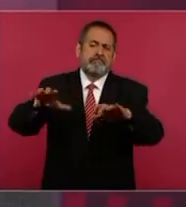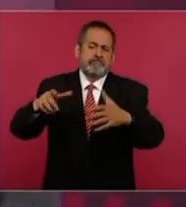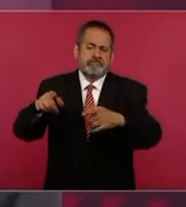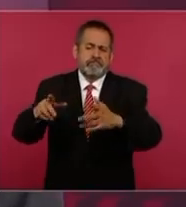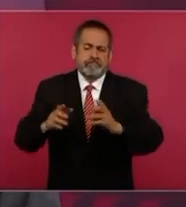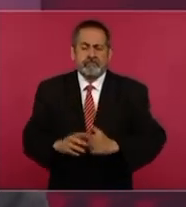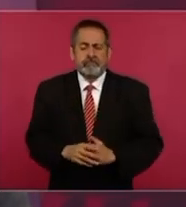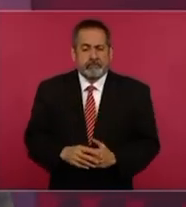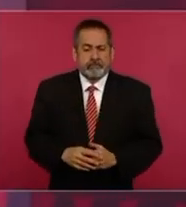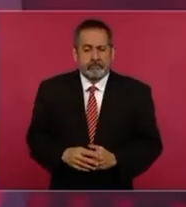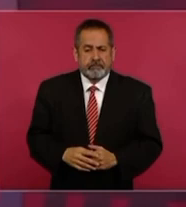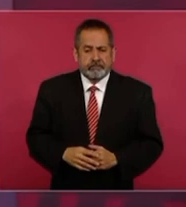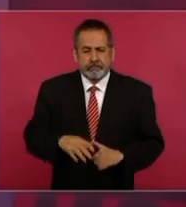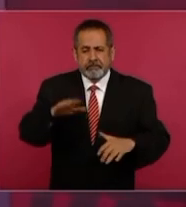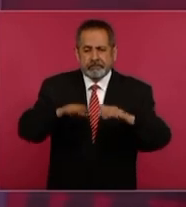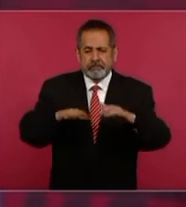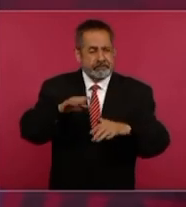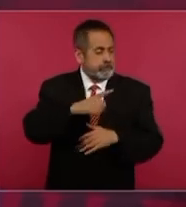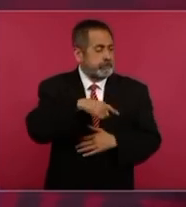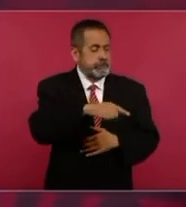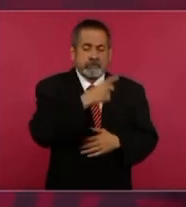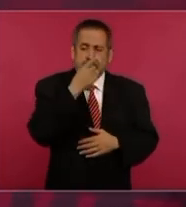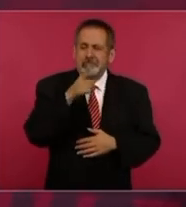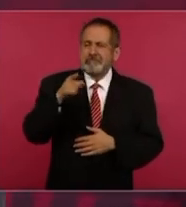El pueblo no sabe,